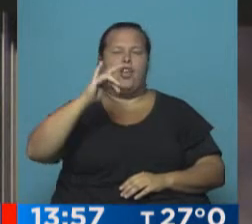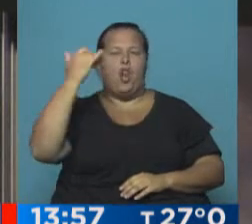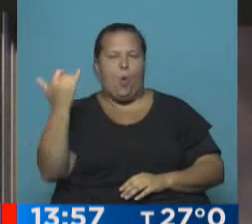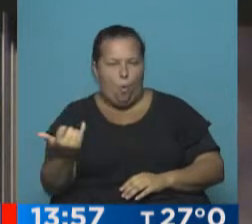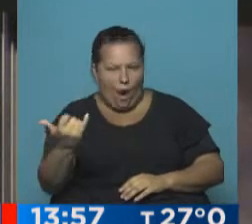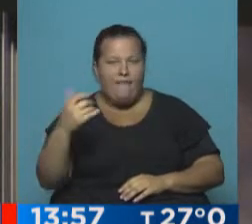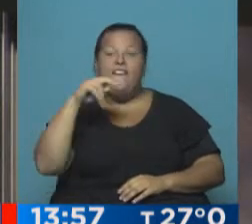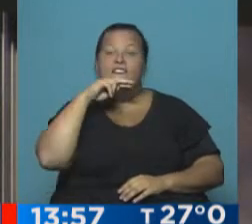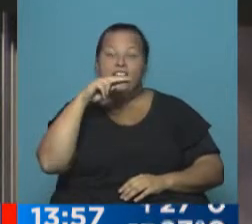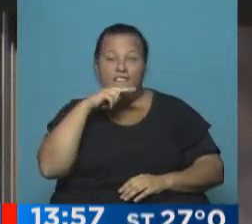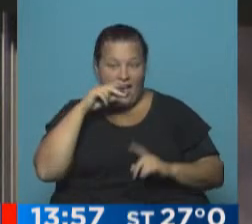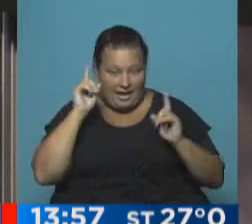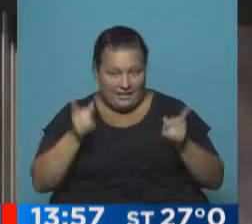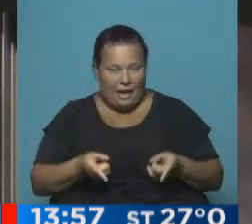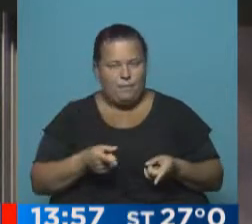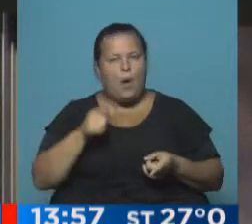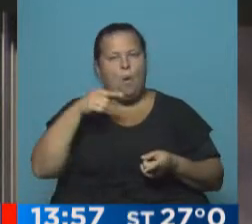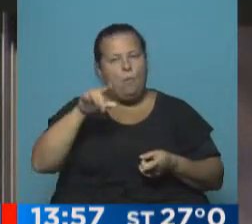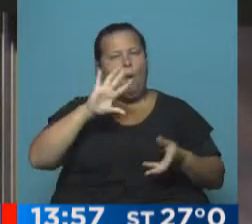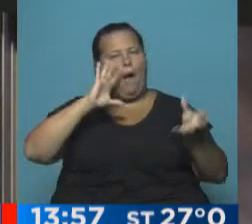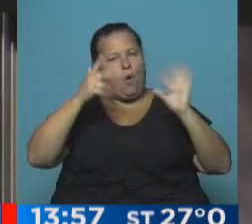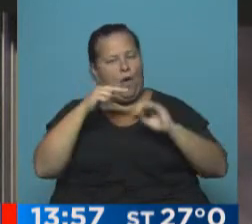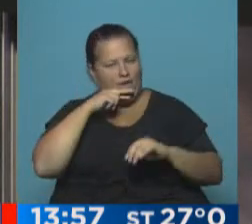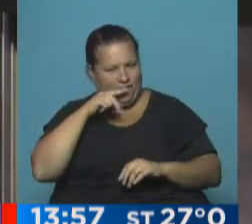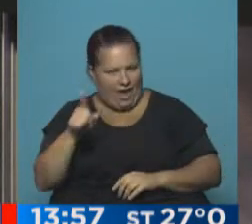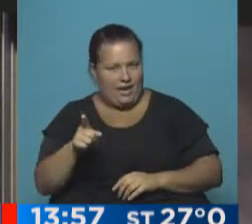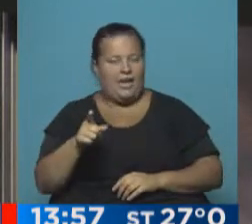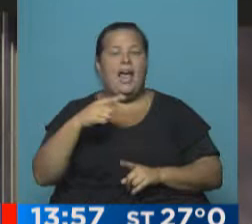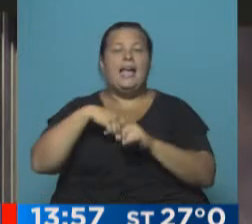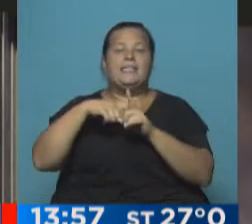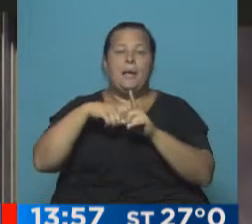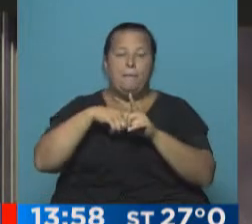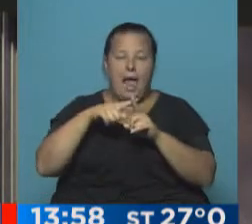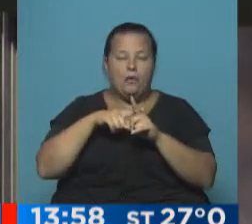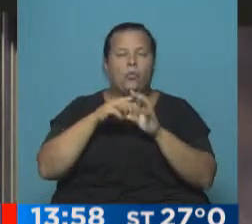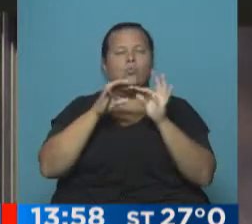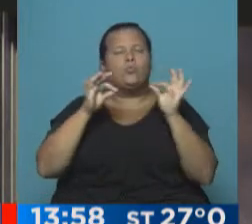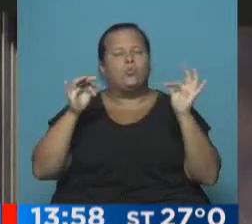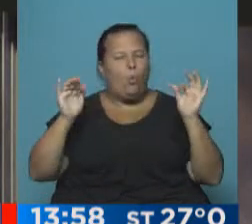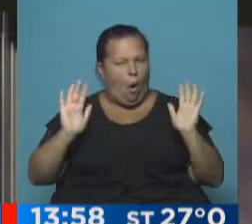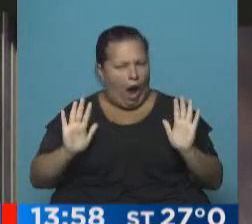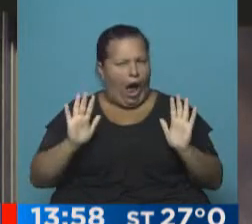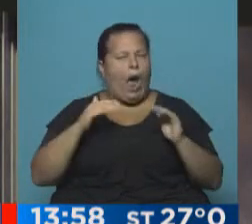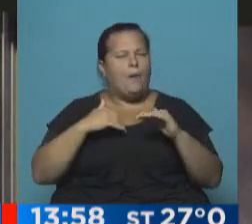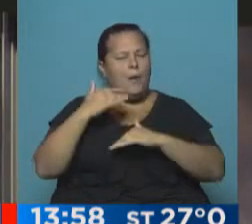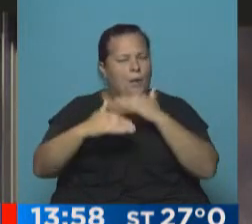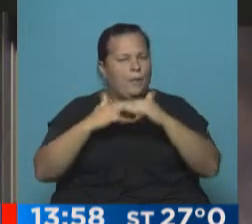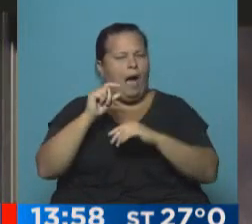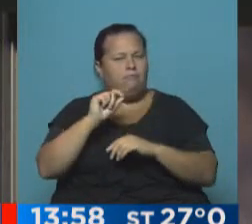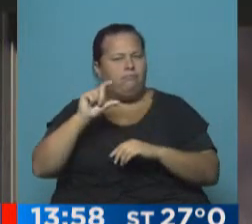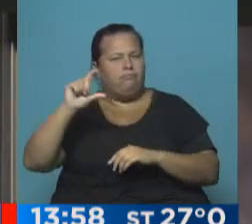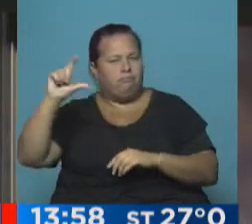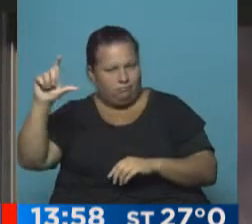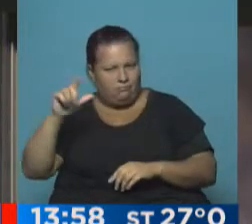jueves, el viernes también, un poquito más nublado el viernes. Las temperaturas suave, muy suavemente van a ir en